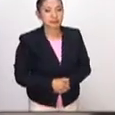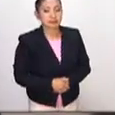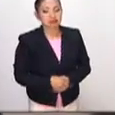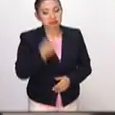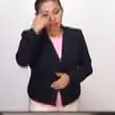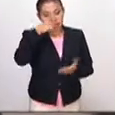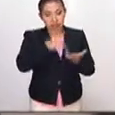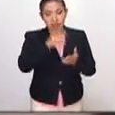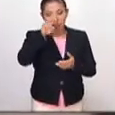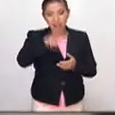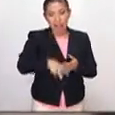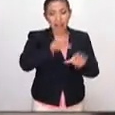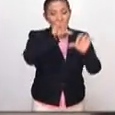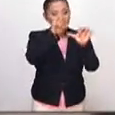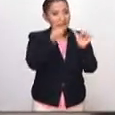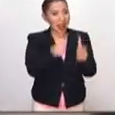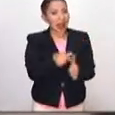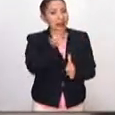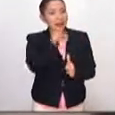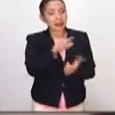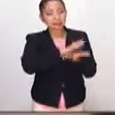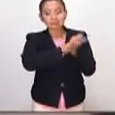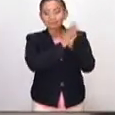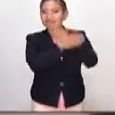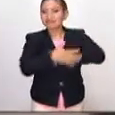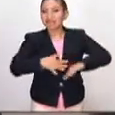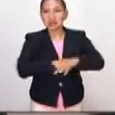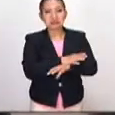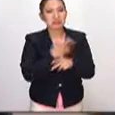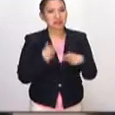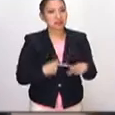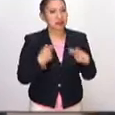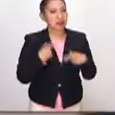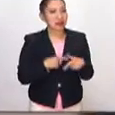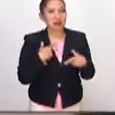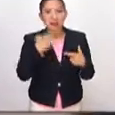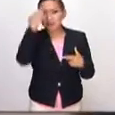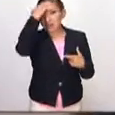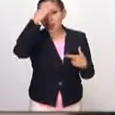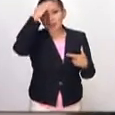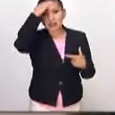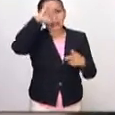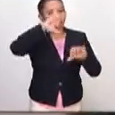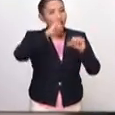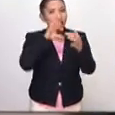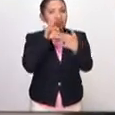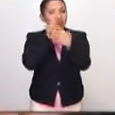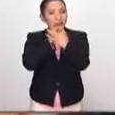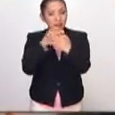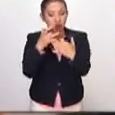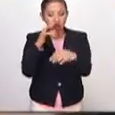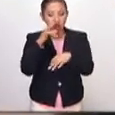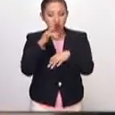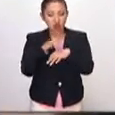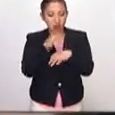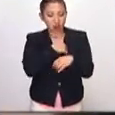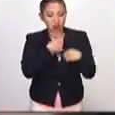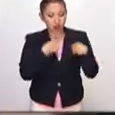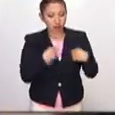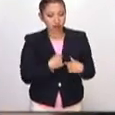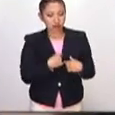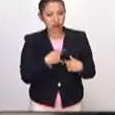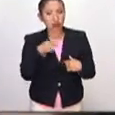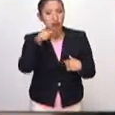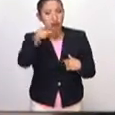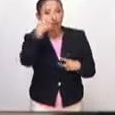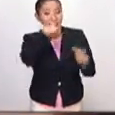Yo creo, ferviertamente, que el arte te transforma. O la experiencia con el arte te toca. O